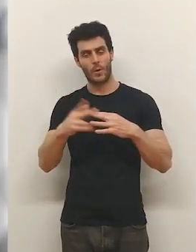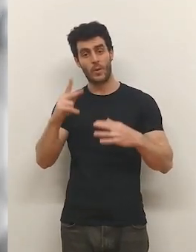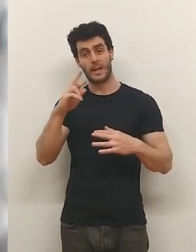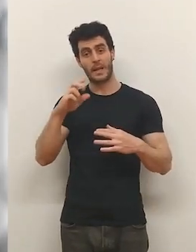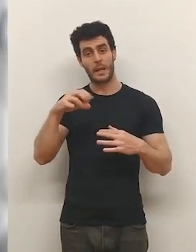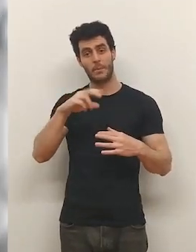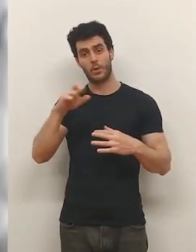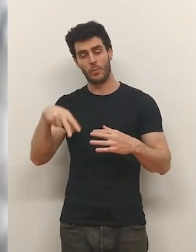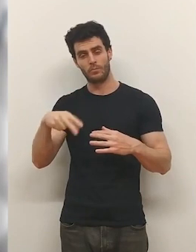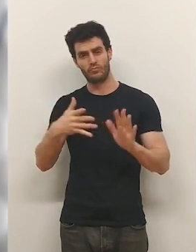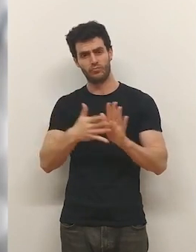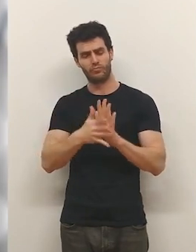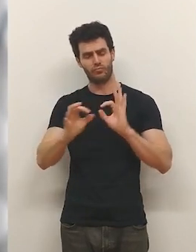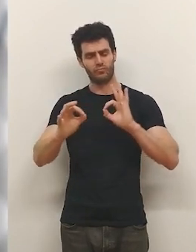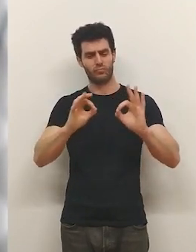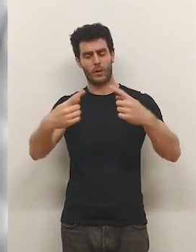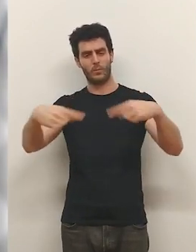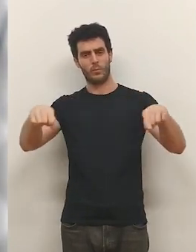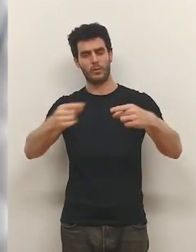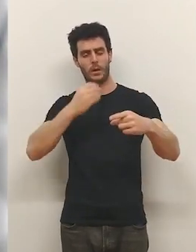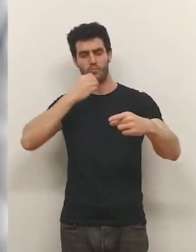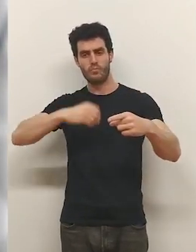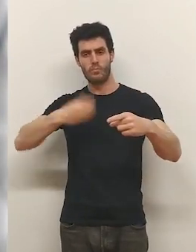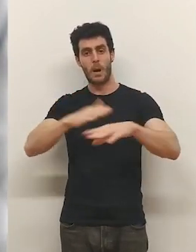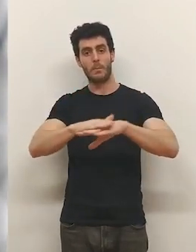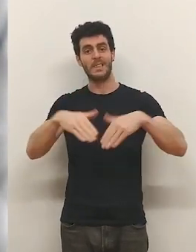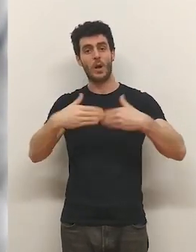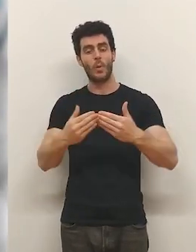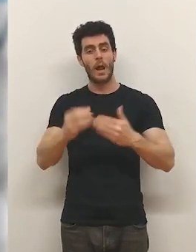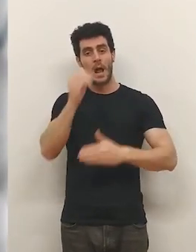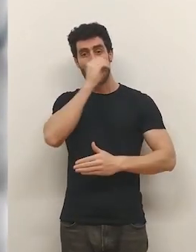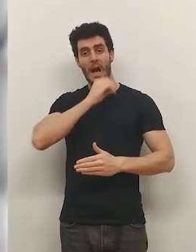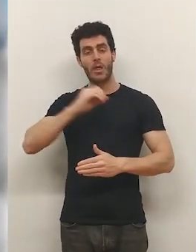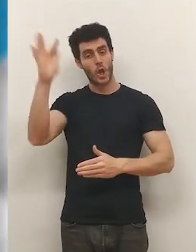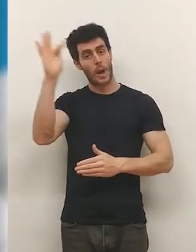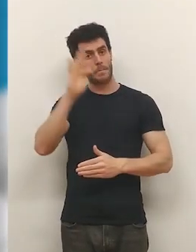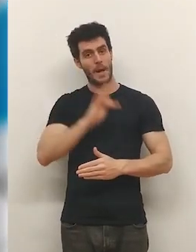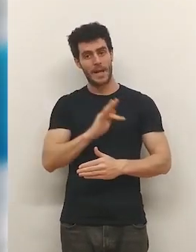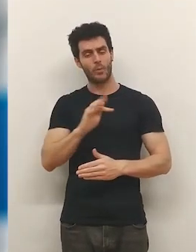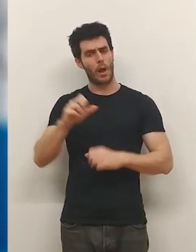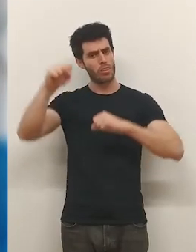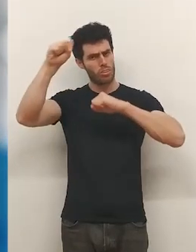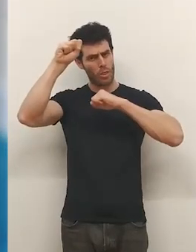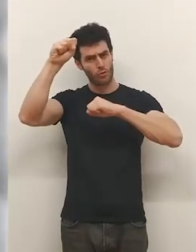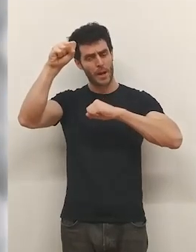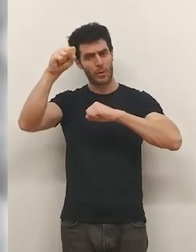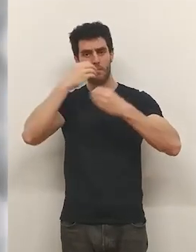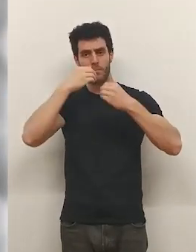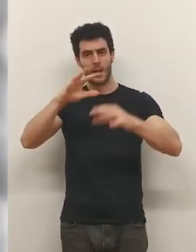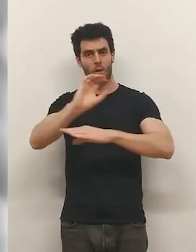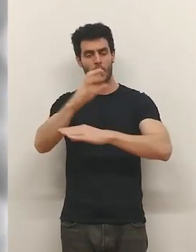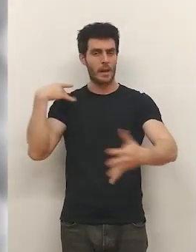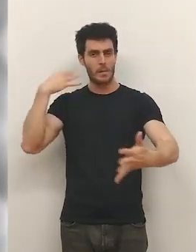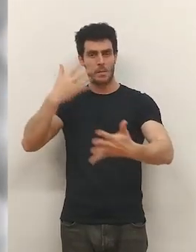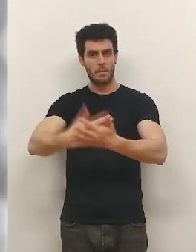Criptón. Se trata de un impresionante espectáculo musical basado en las bandas sonoras... las mejores películas de héroes y superhéroes de la